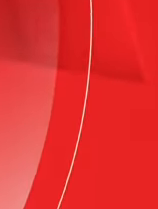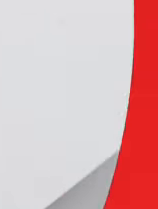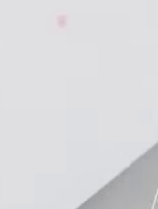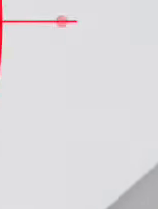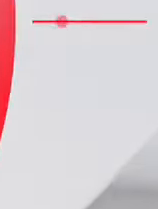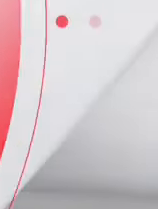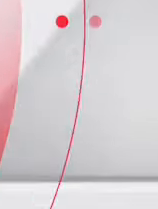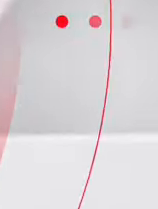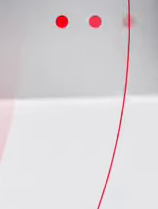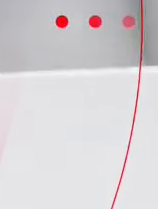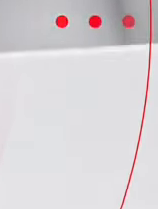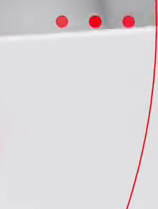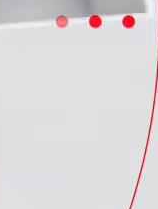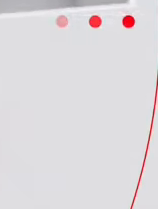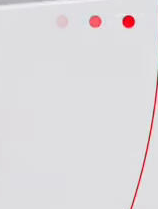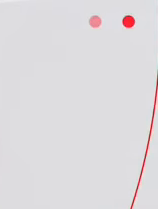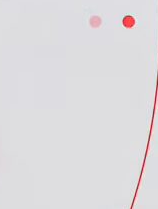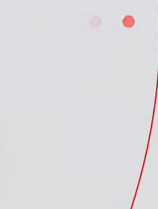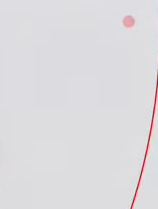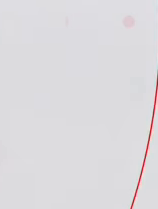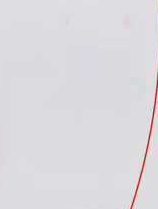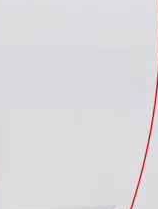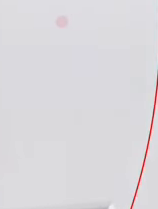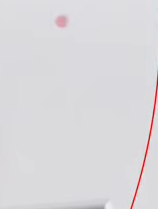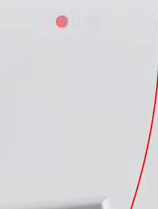Presentamos, 24 Central.